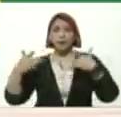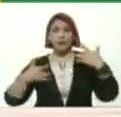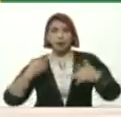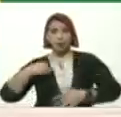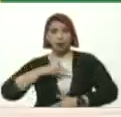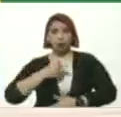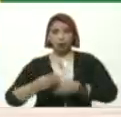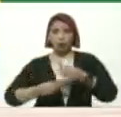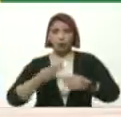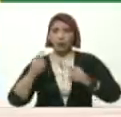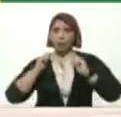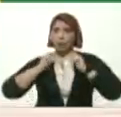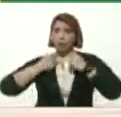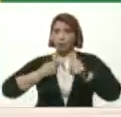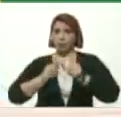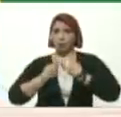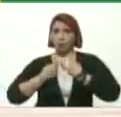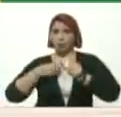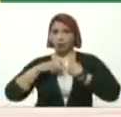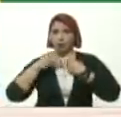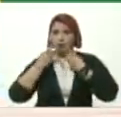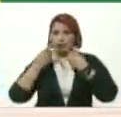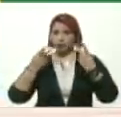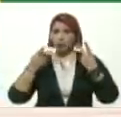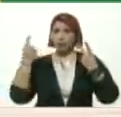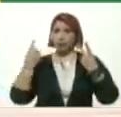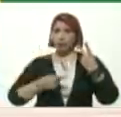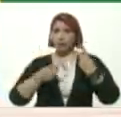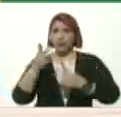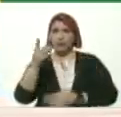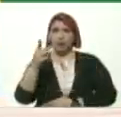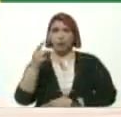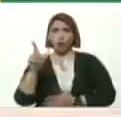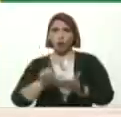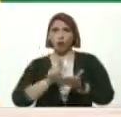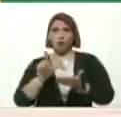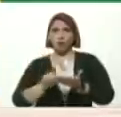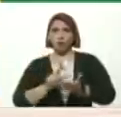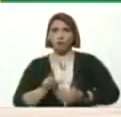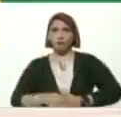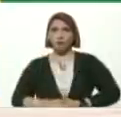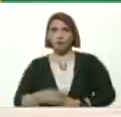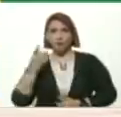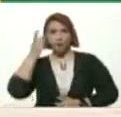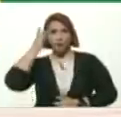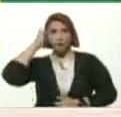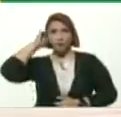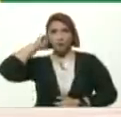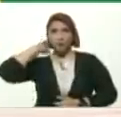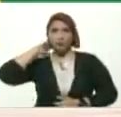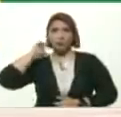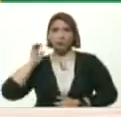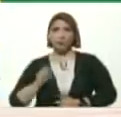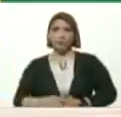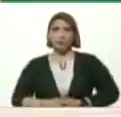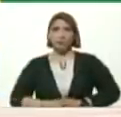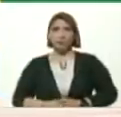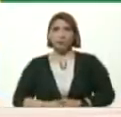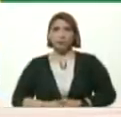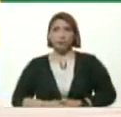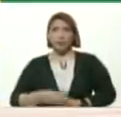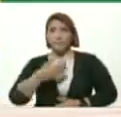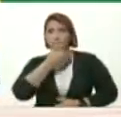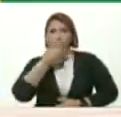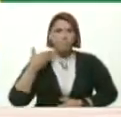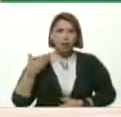Aristóbulo Lo publicamos Ahora vamos a publicar El segundo tomo ¿Usted está mejor? Correcto Este está mucho